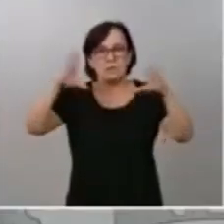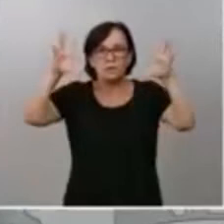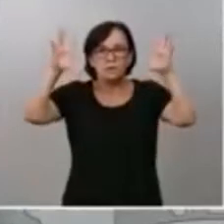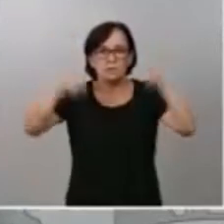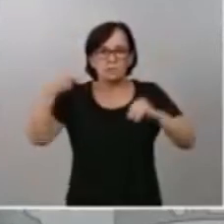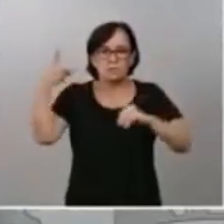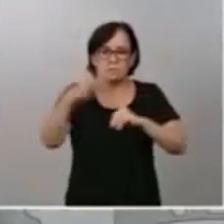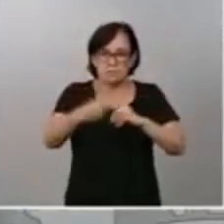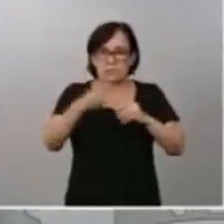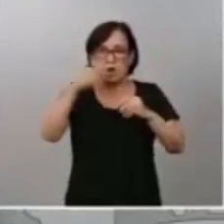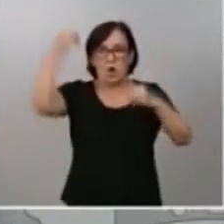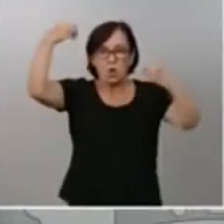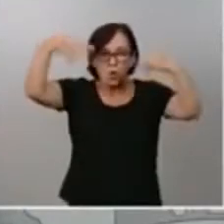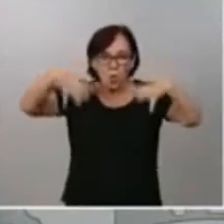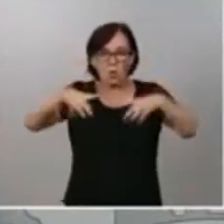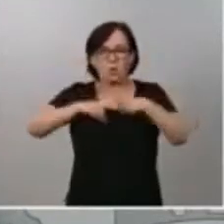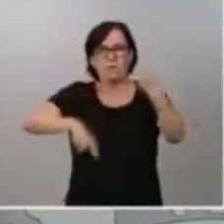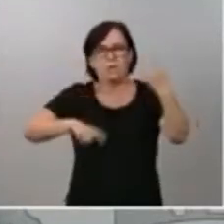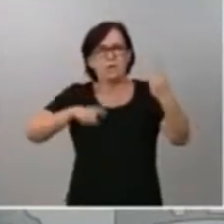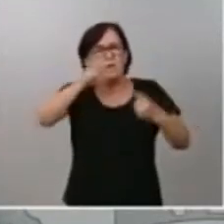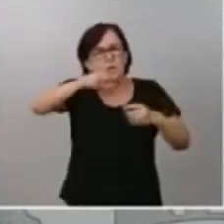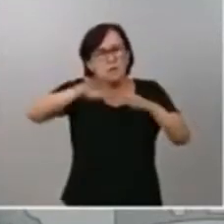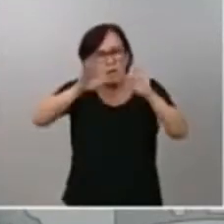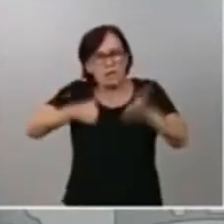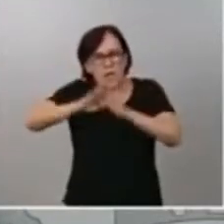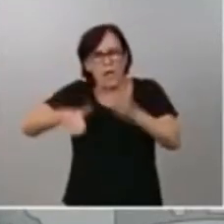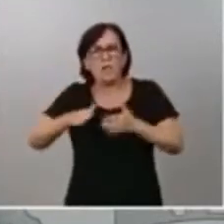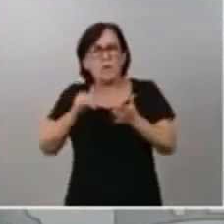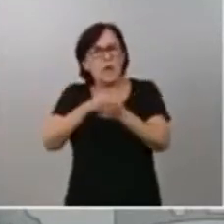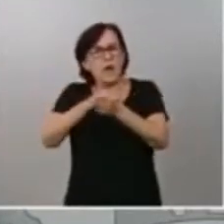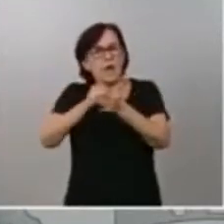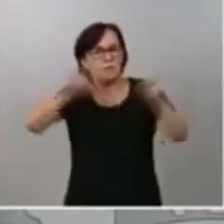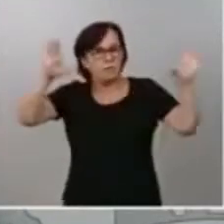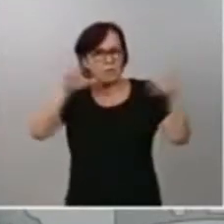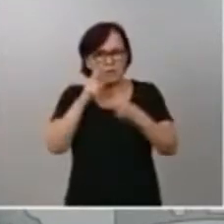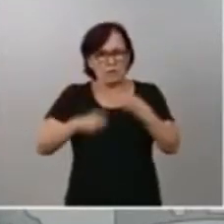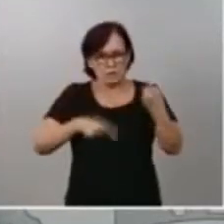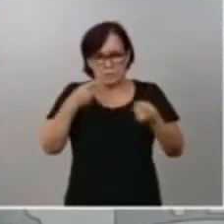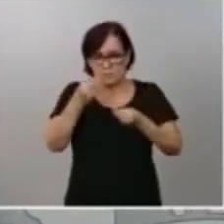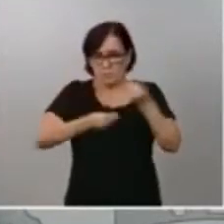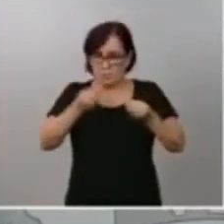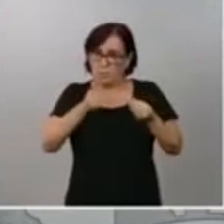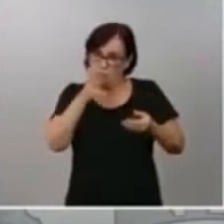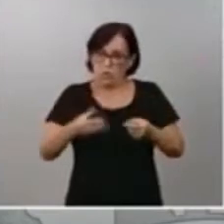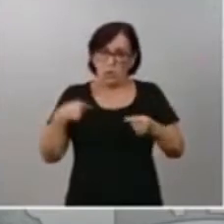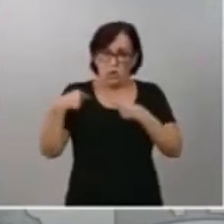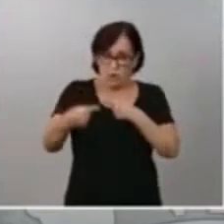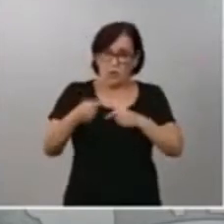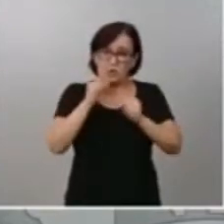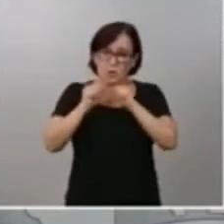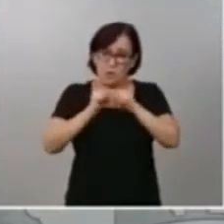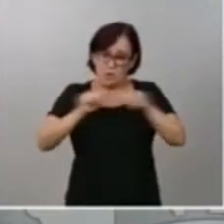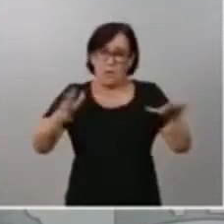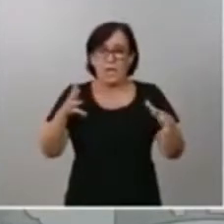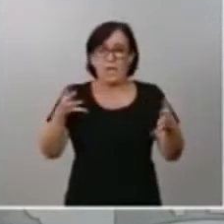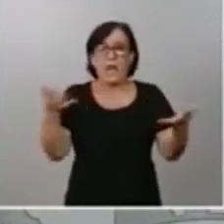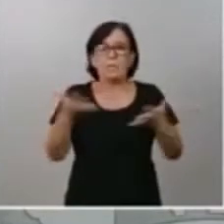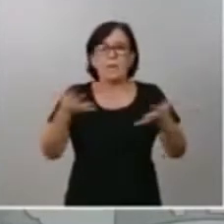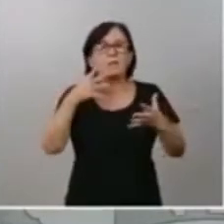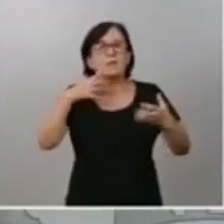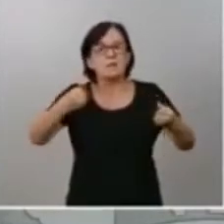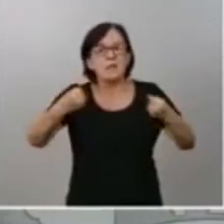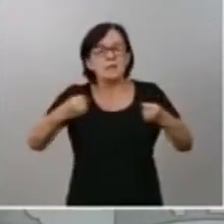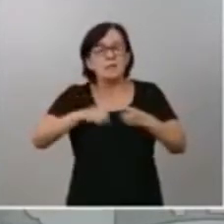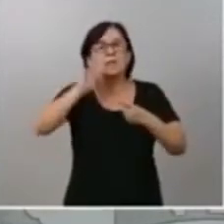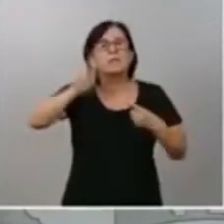de hogares vulnerables o que se devinieron vulnerables como consecuencia de la pandemia, la emergencia sanitaria. Estamos hablando también de